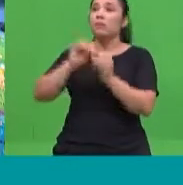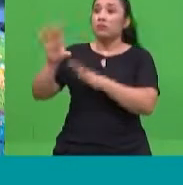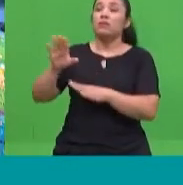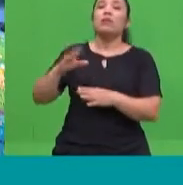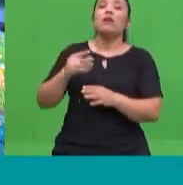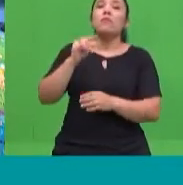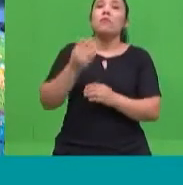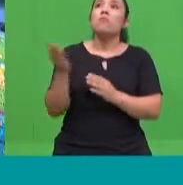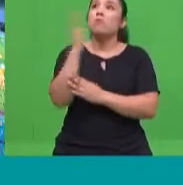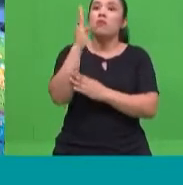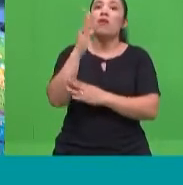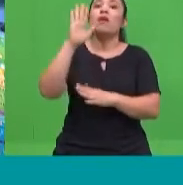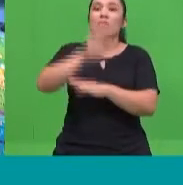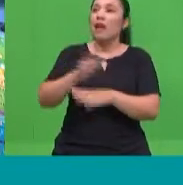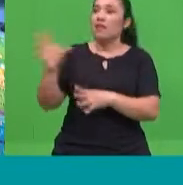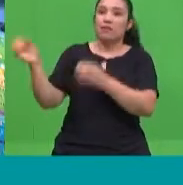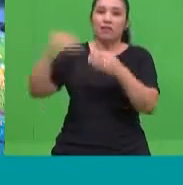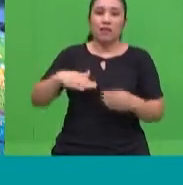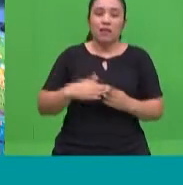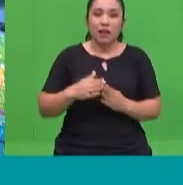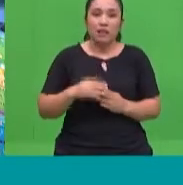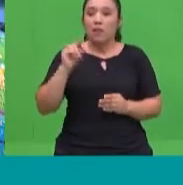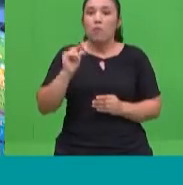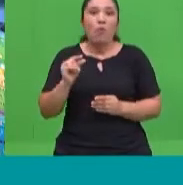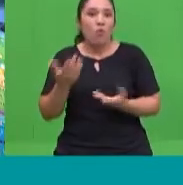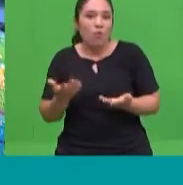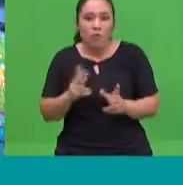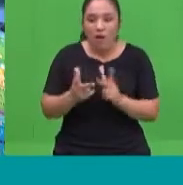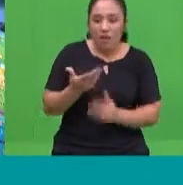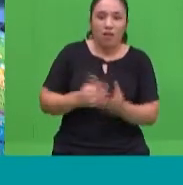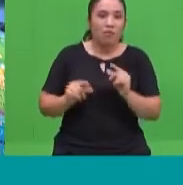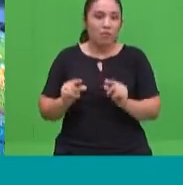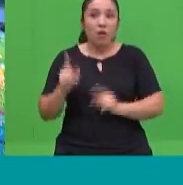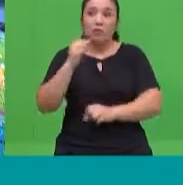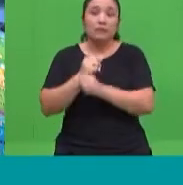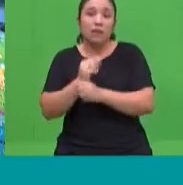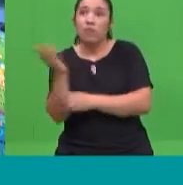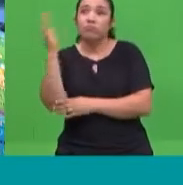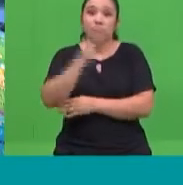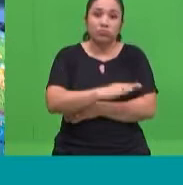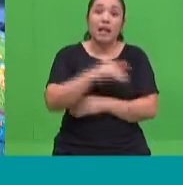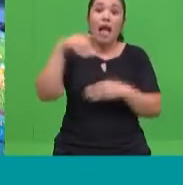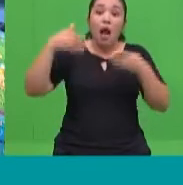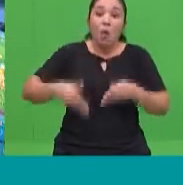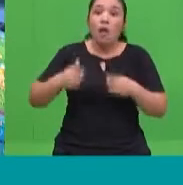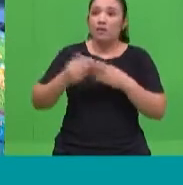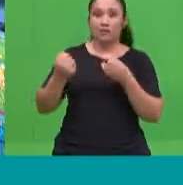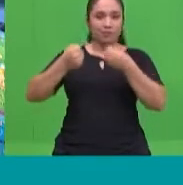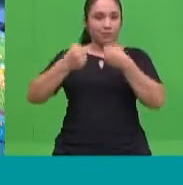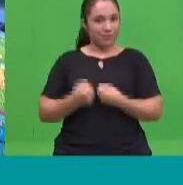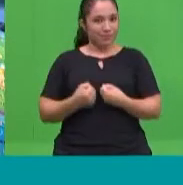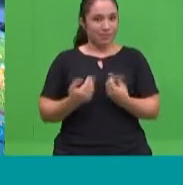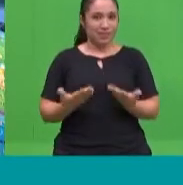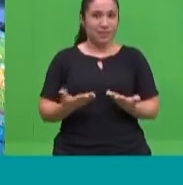el 100% del tiempo en casa, algunos van saliendo de a poco. Entonces, tenemos que ir ajustando en este proceso. Todos